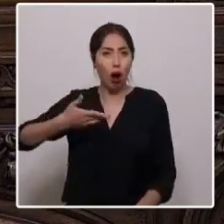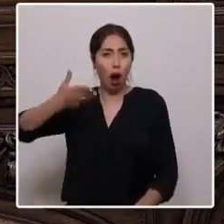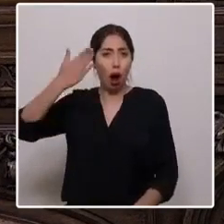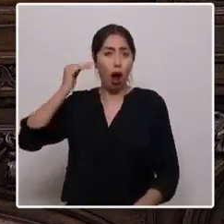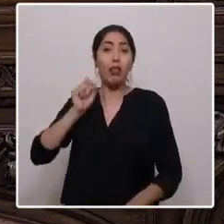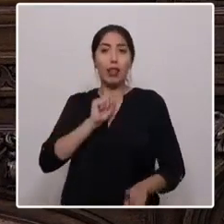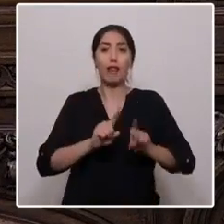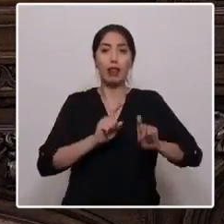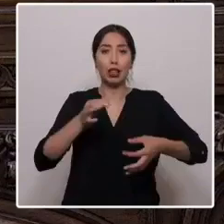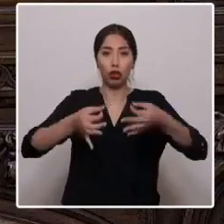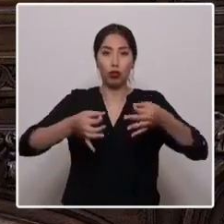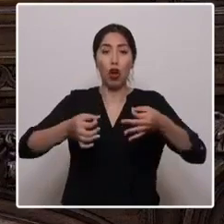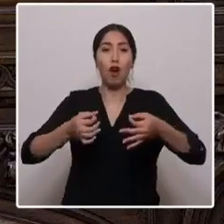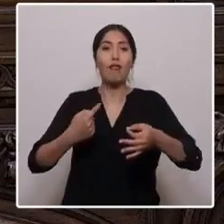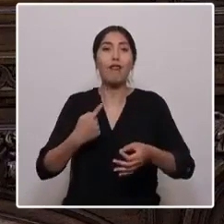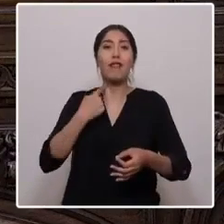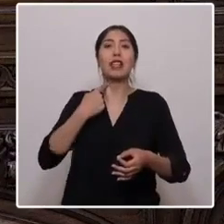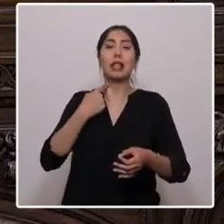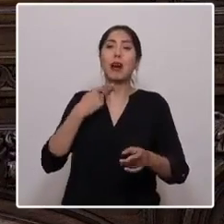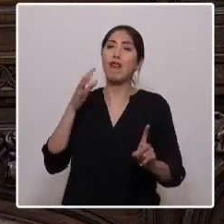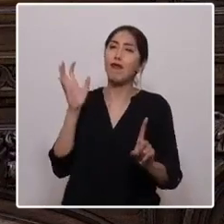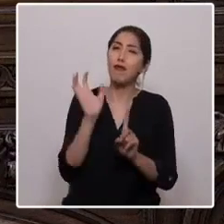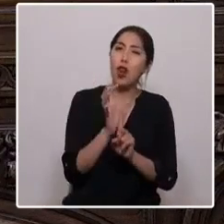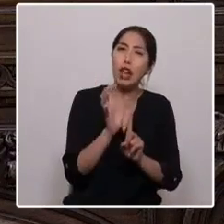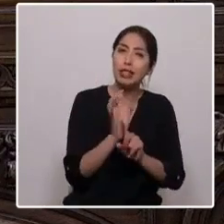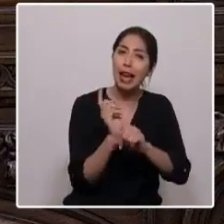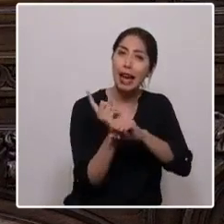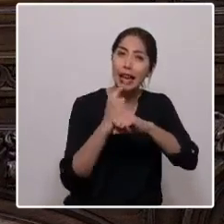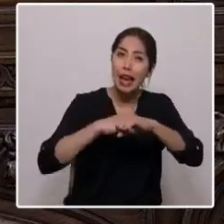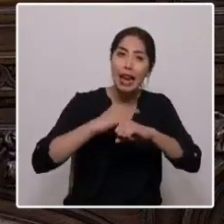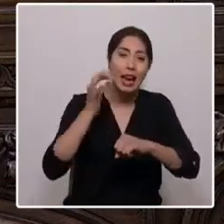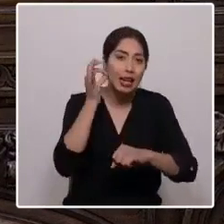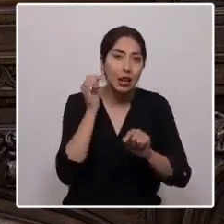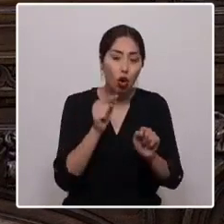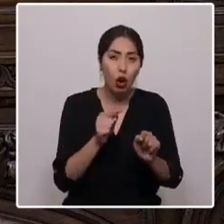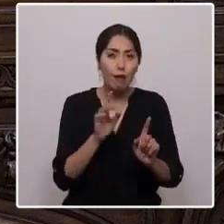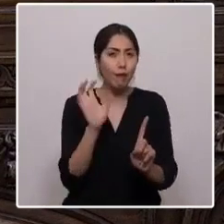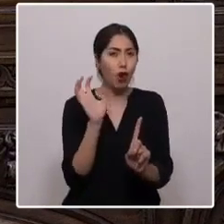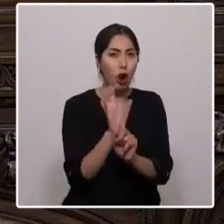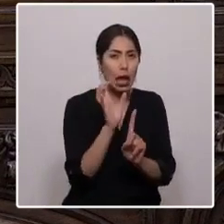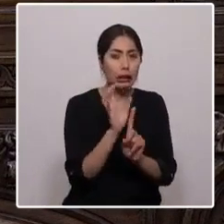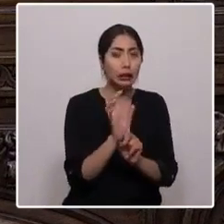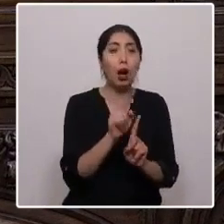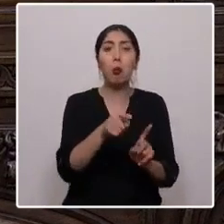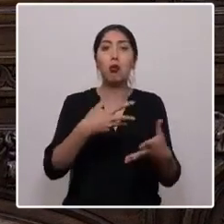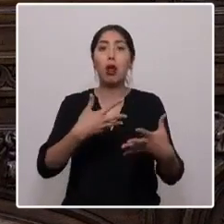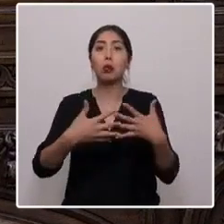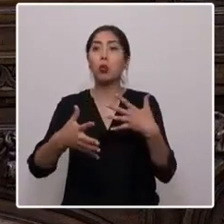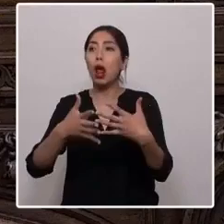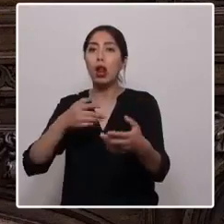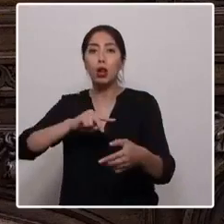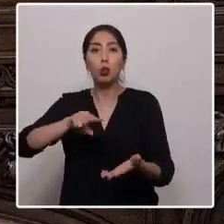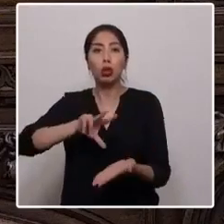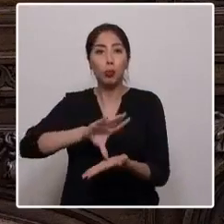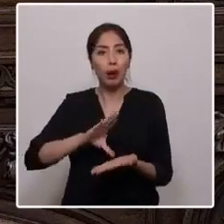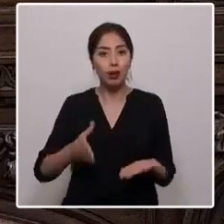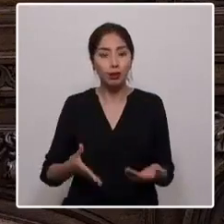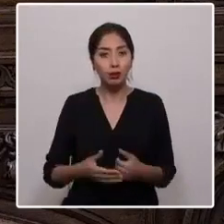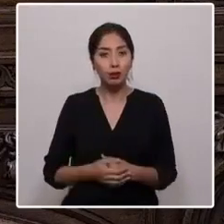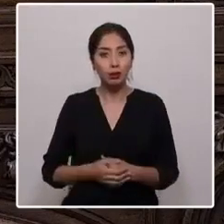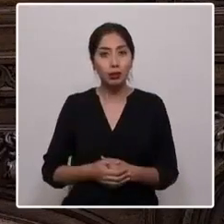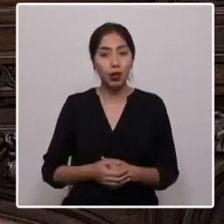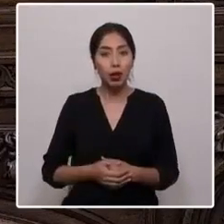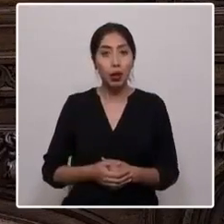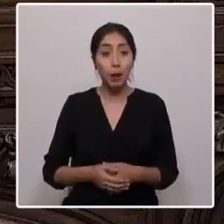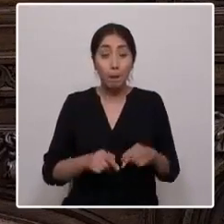género, violencia que lamentablemente se ha institucionalizado y naturalizado en nuestro país. Es por Estrella,